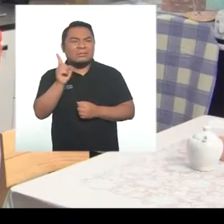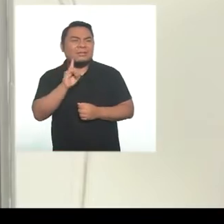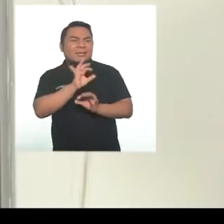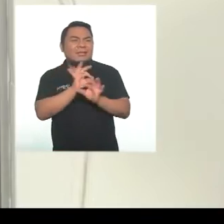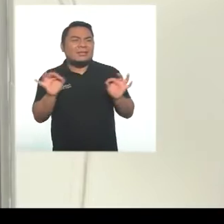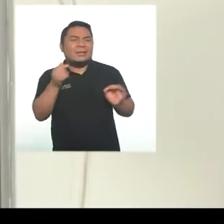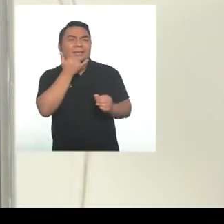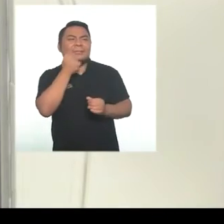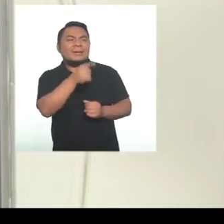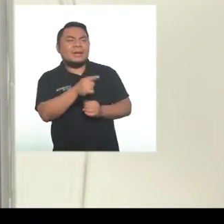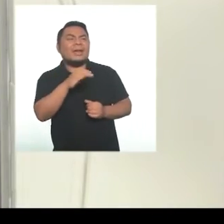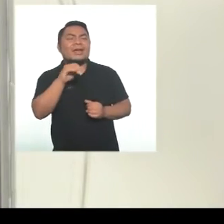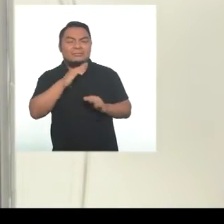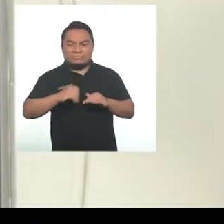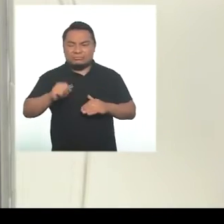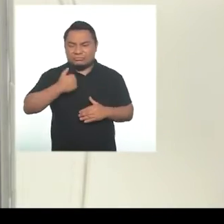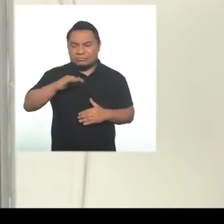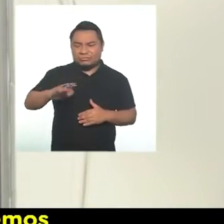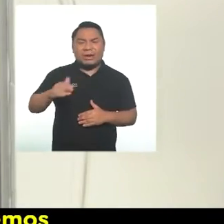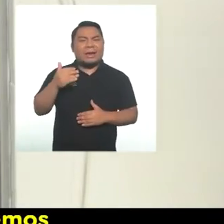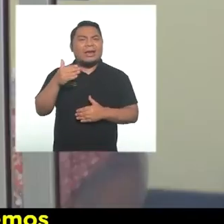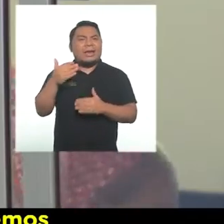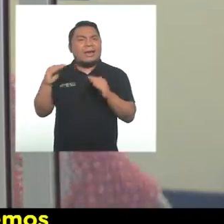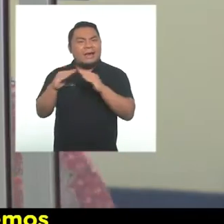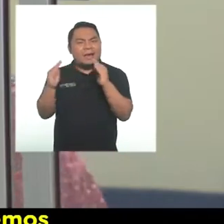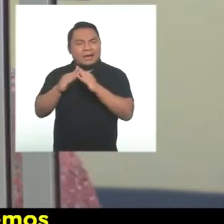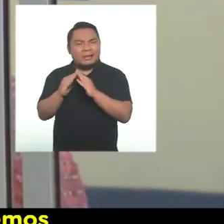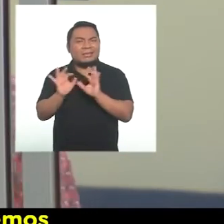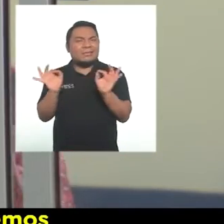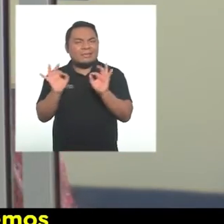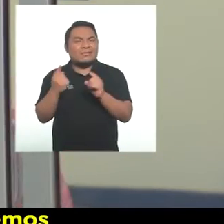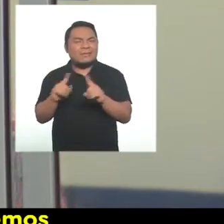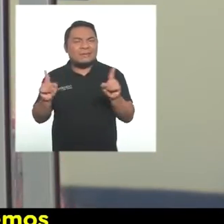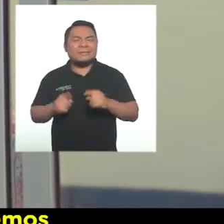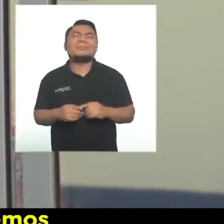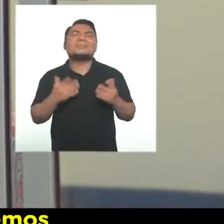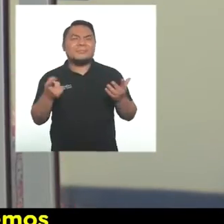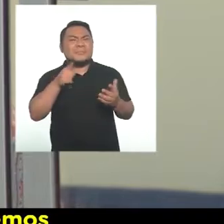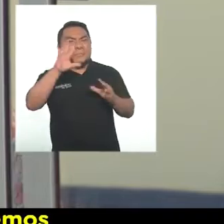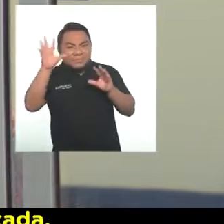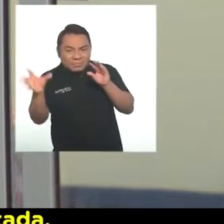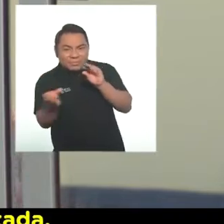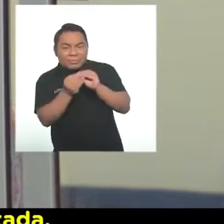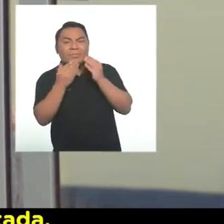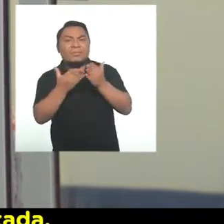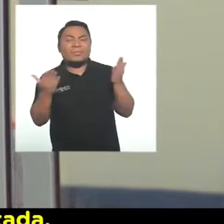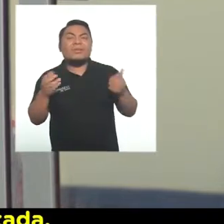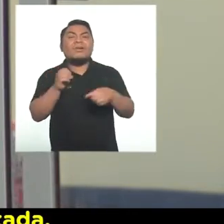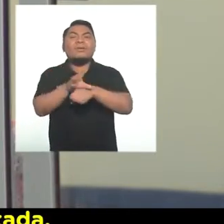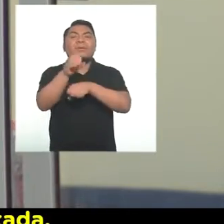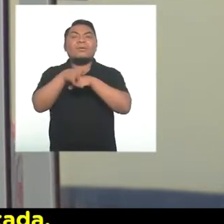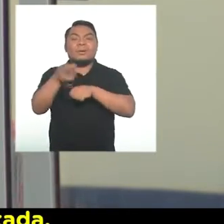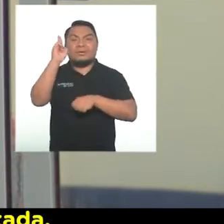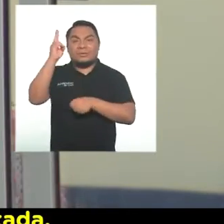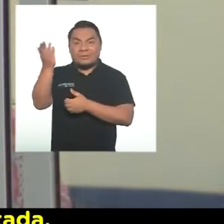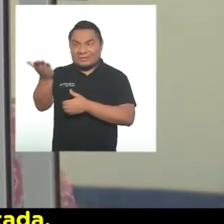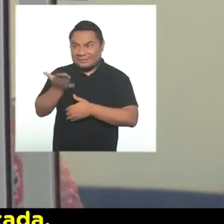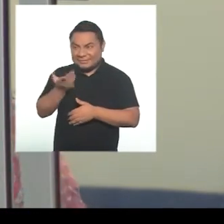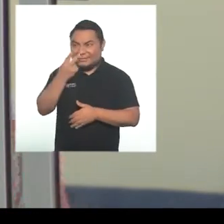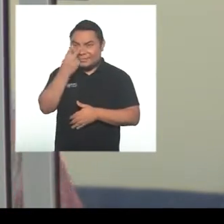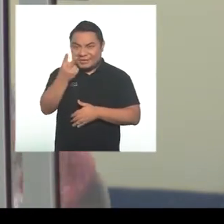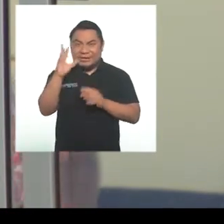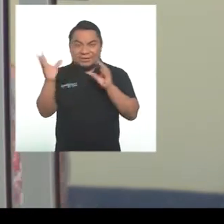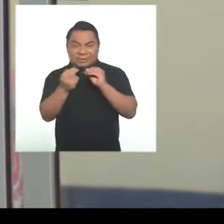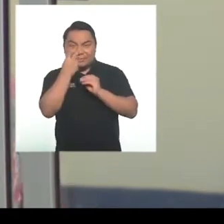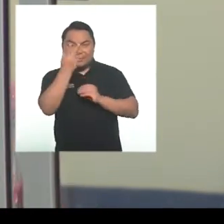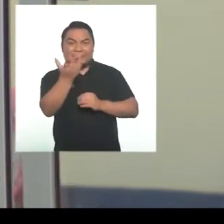parece en nada a lo que sucede con Carlita y conmigo en la casa. Ah, pero complementamos lo que sabemos con más consejos de nuestra docente invitada.